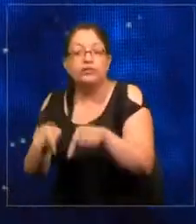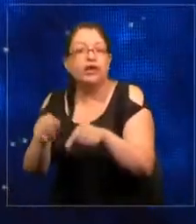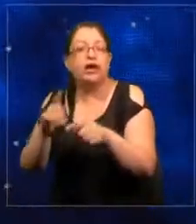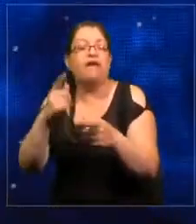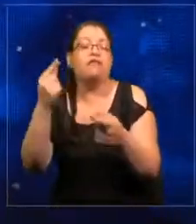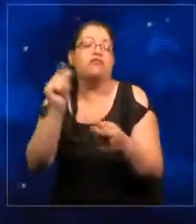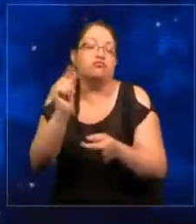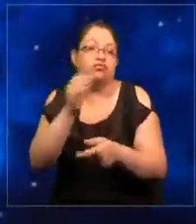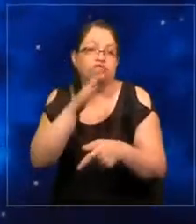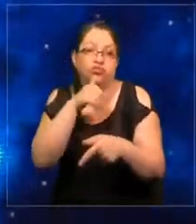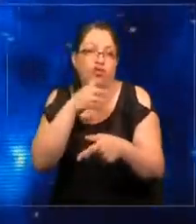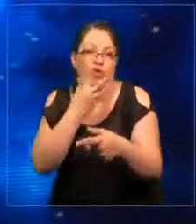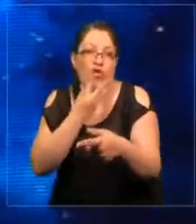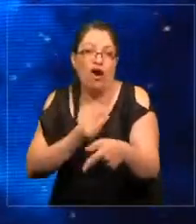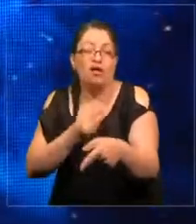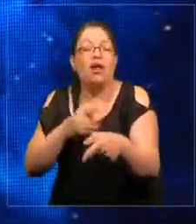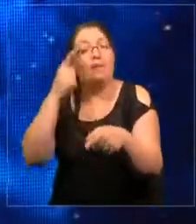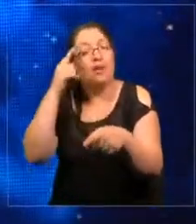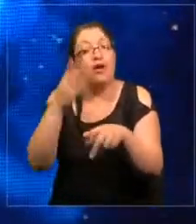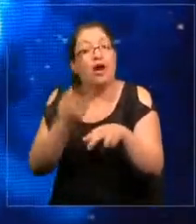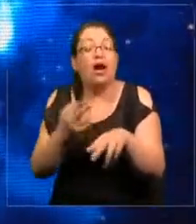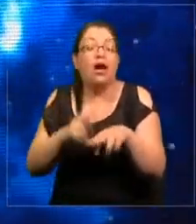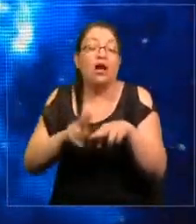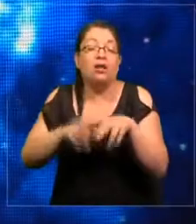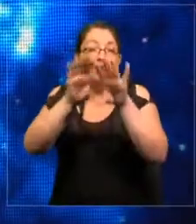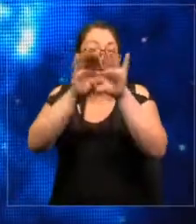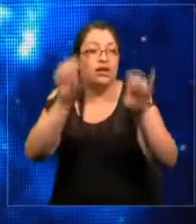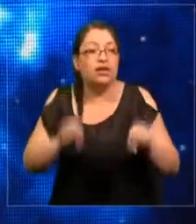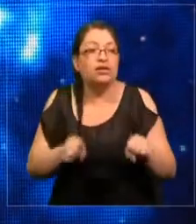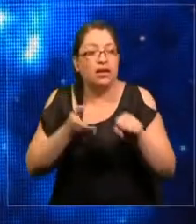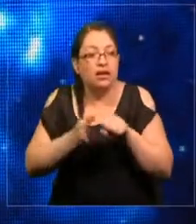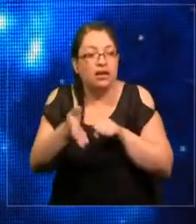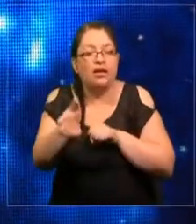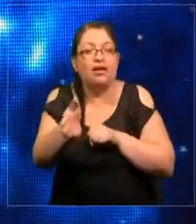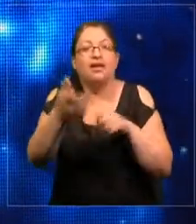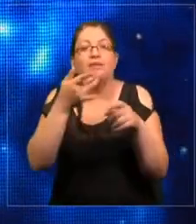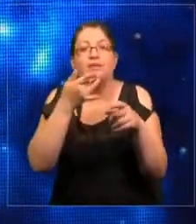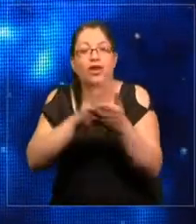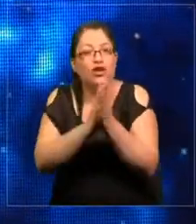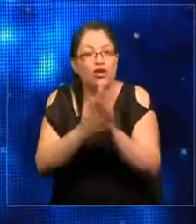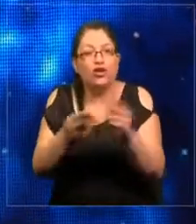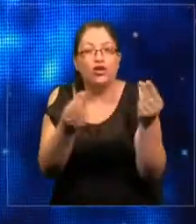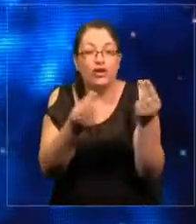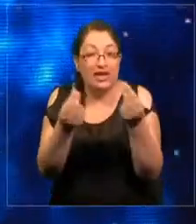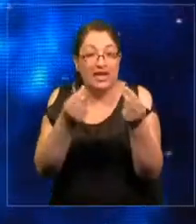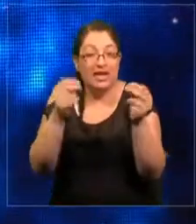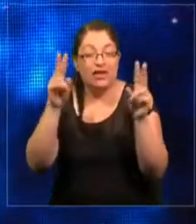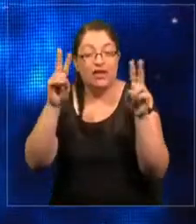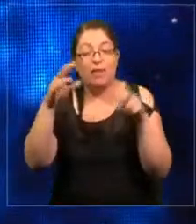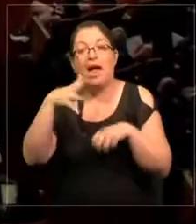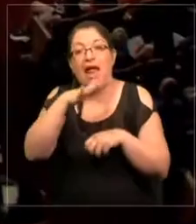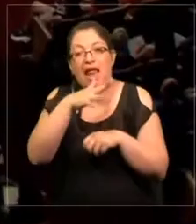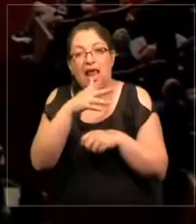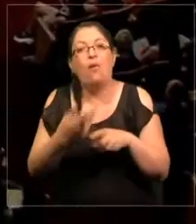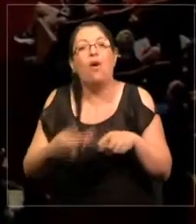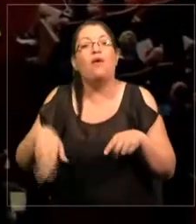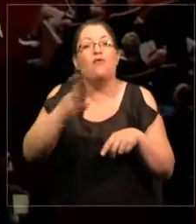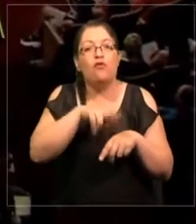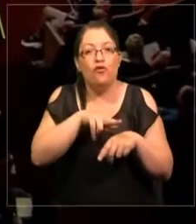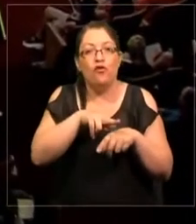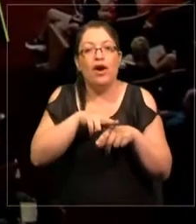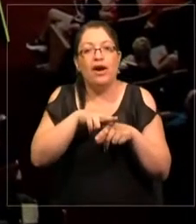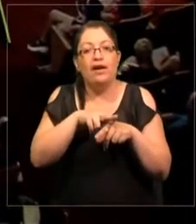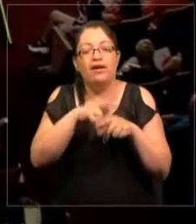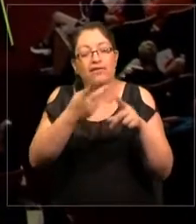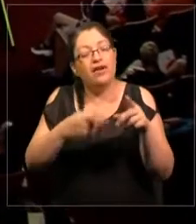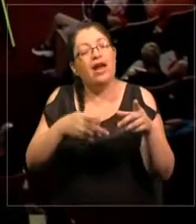Pero hace que el sistema sea muy estable, porque todo el dinero del agua se devuelve al sistema del agua